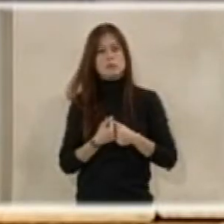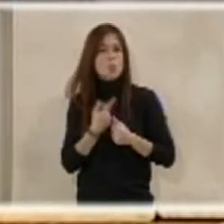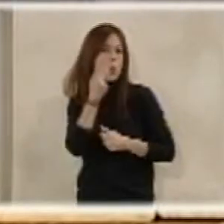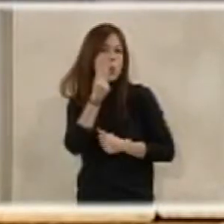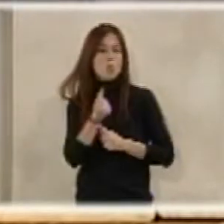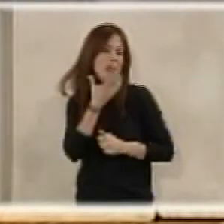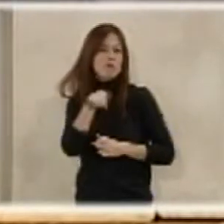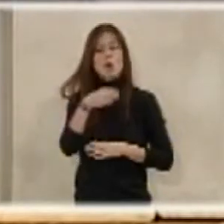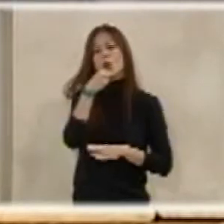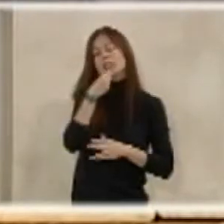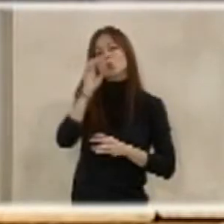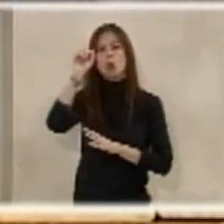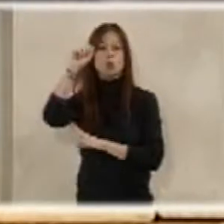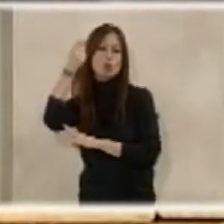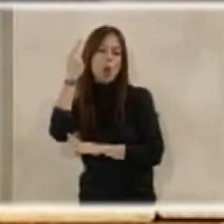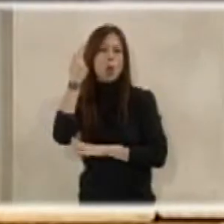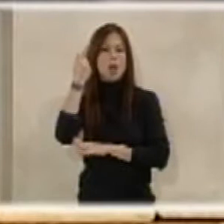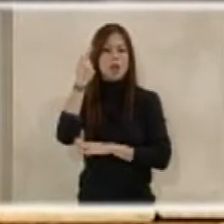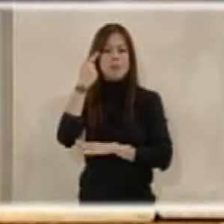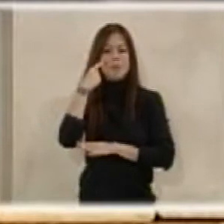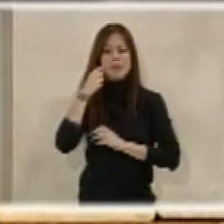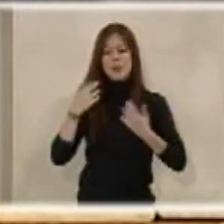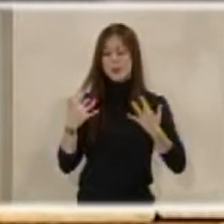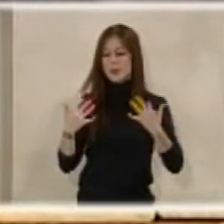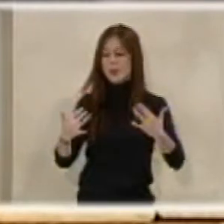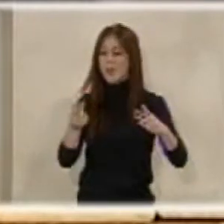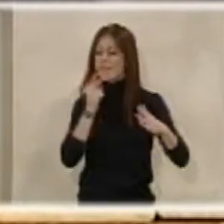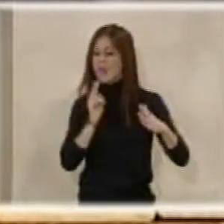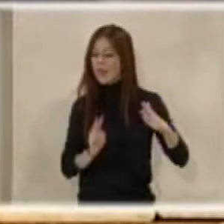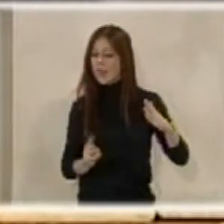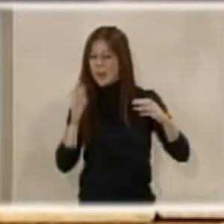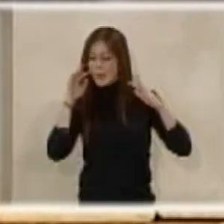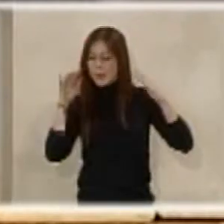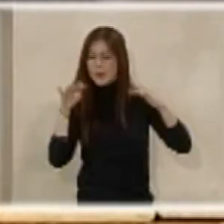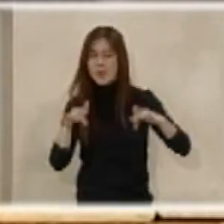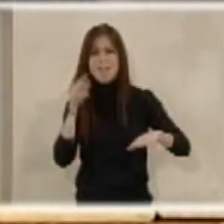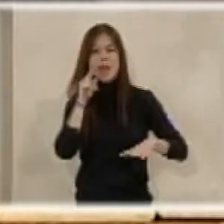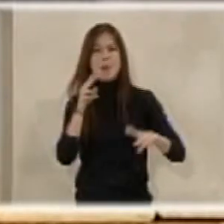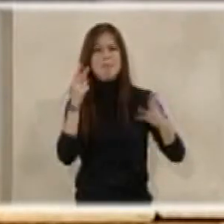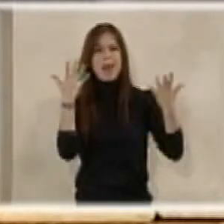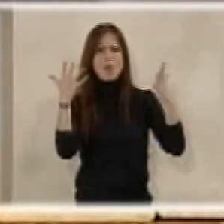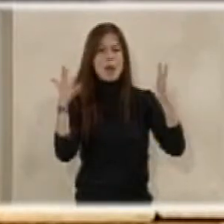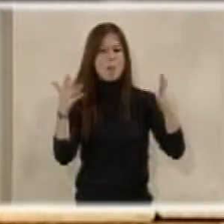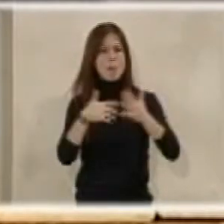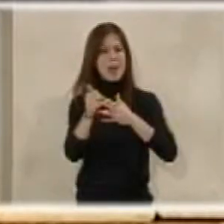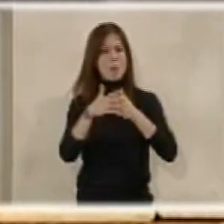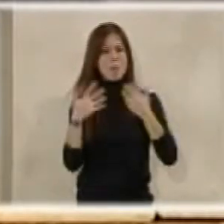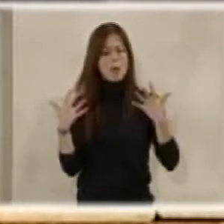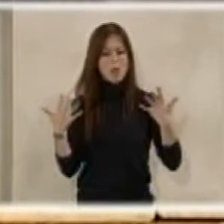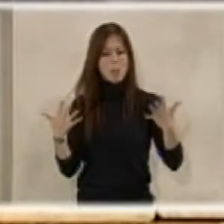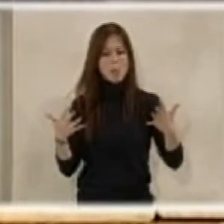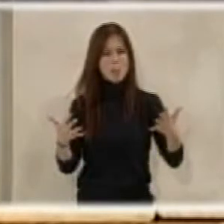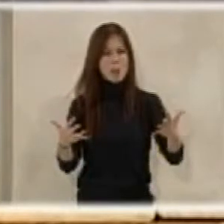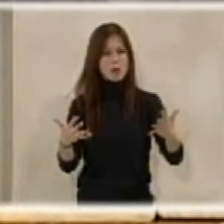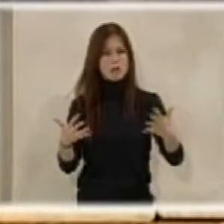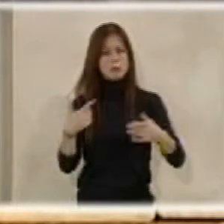un día bonito, con un día de sol. Y debajo de esa pradera verde se veían muchas manos, muchas manos. Y la verdad